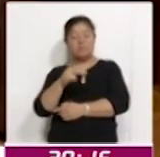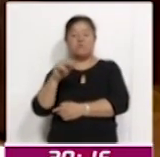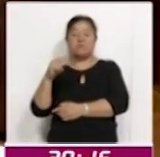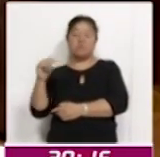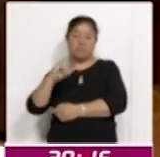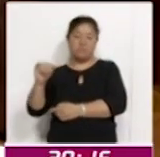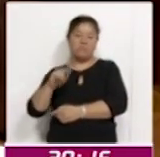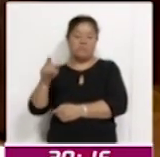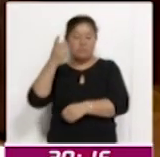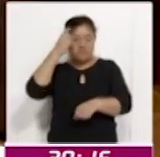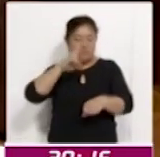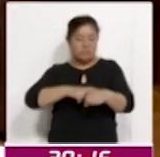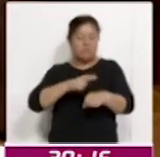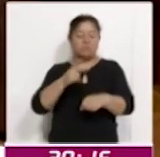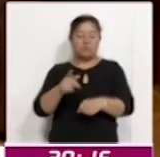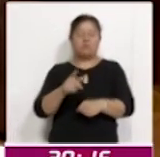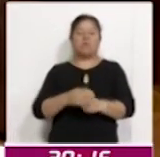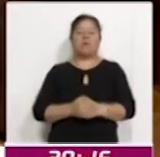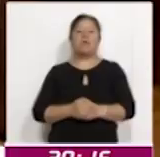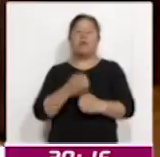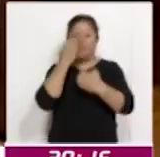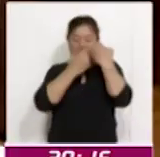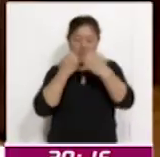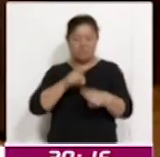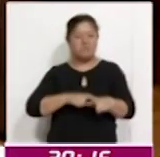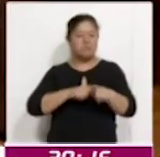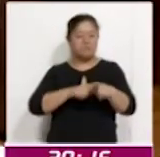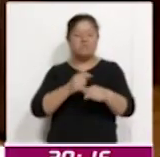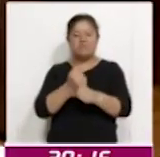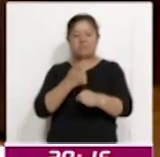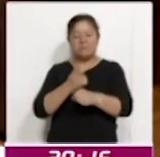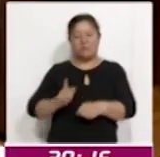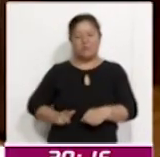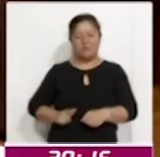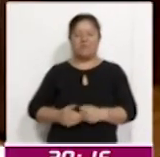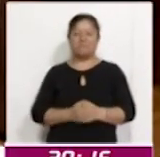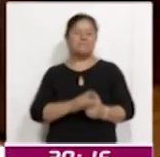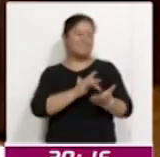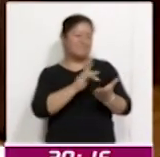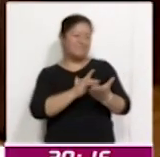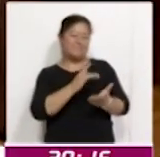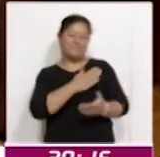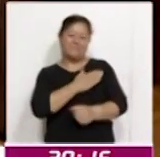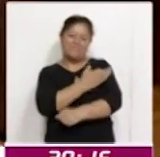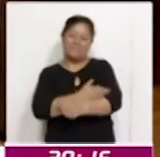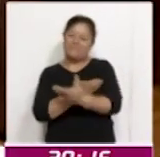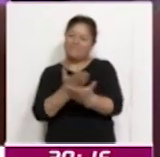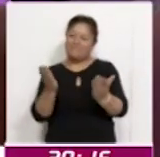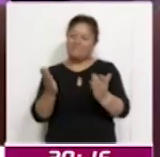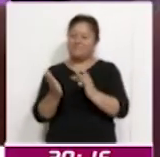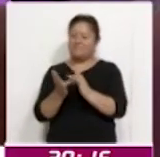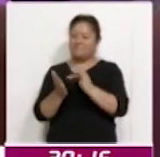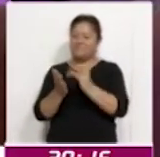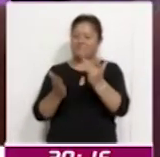Seguimiento de la Secretaría de Gobierno. Excelente Muchísimas gracias. Muchas gracias, Jesús. Muy buenas tardes a todas y todos. Muy bien.